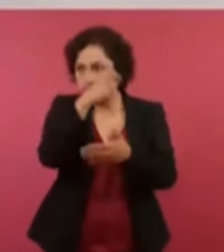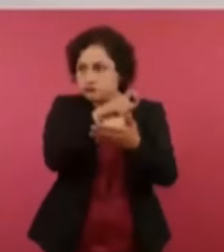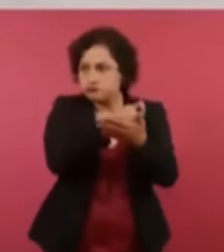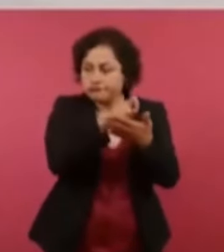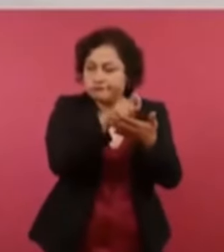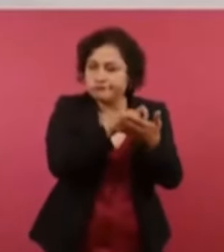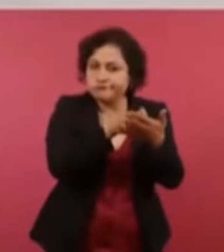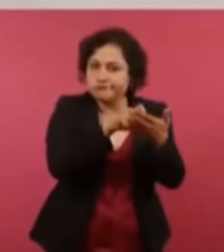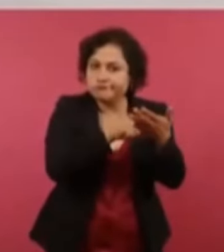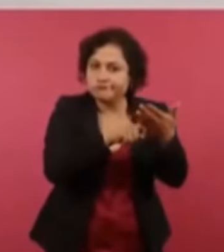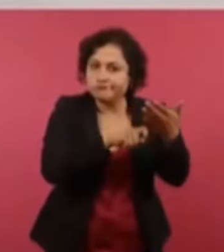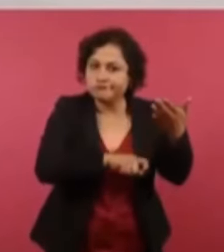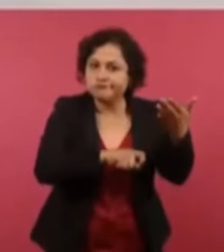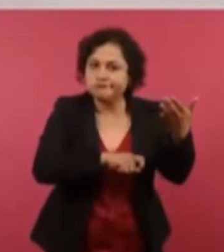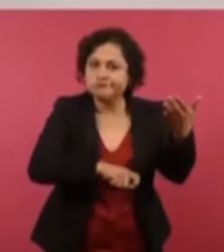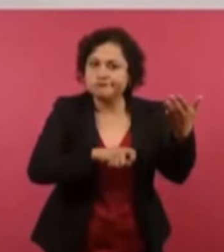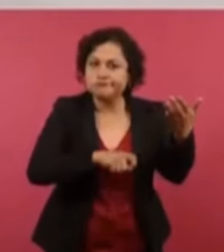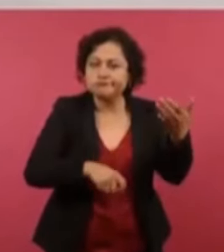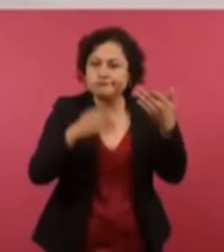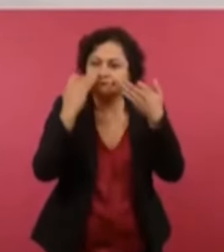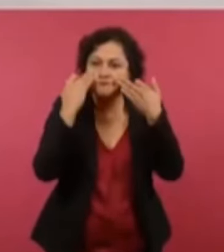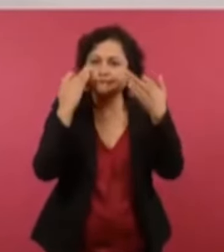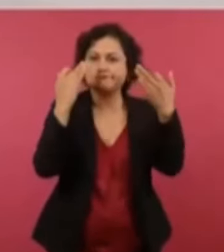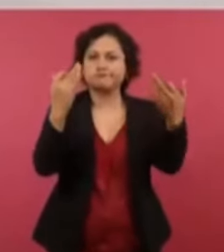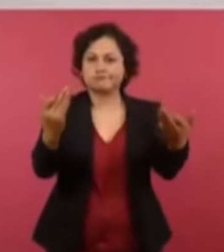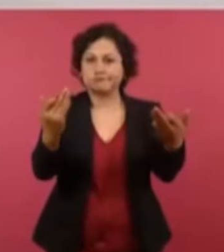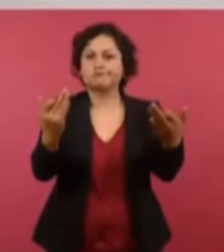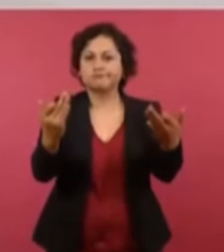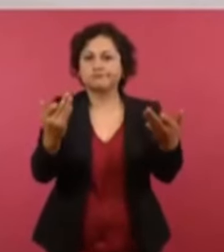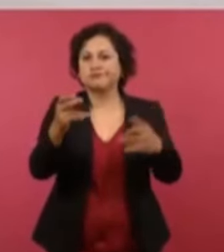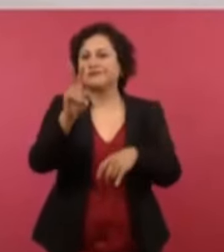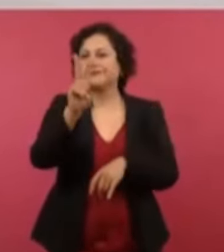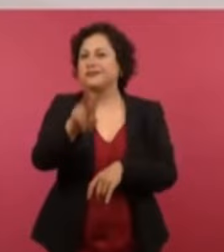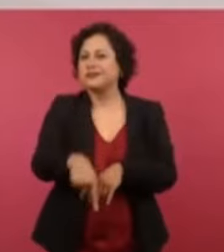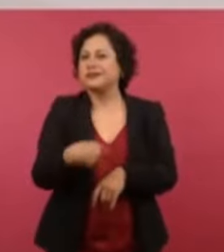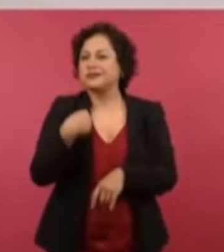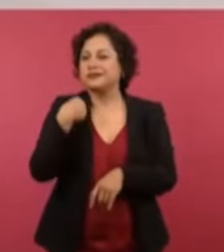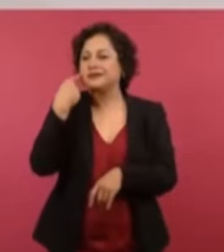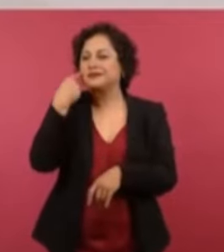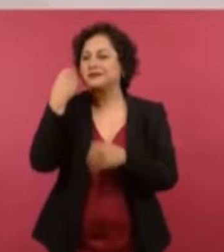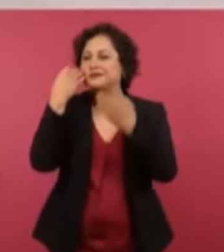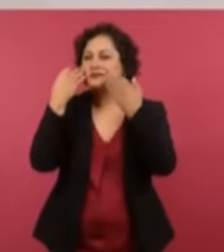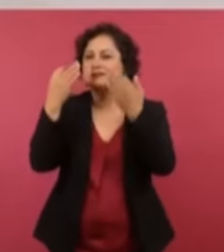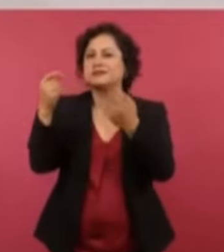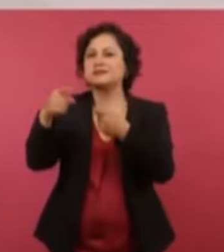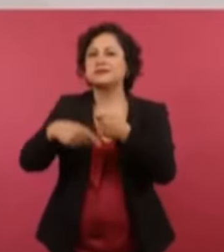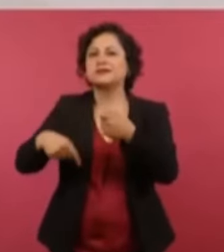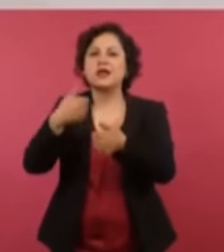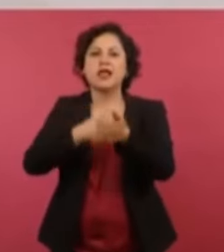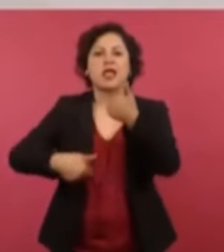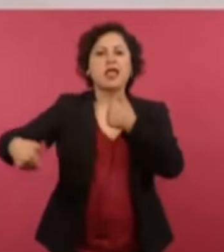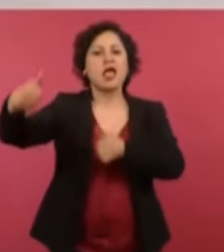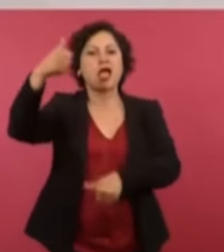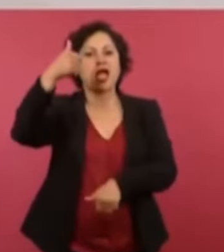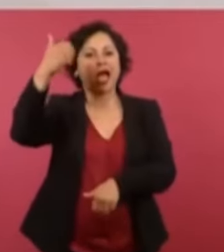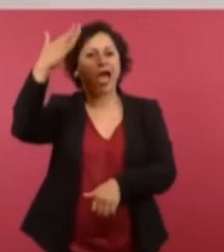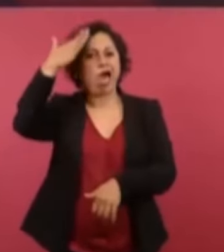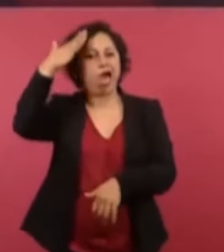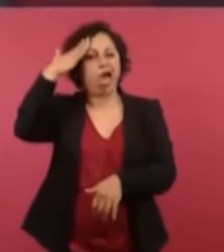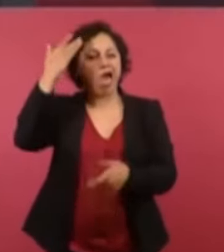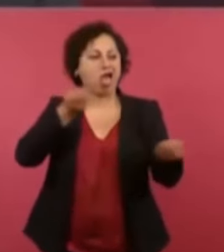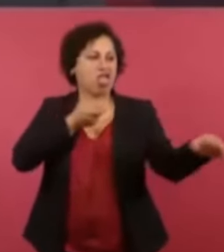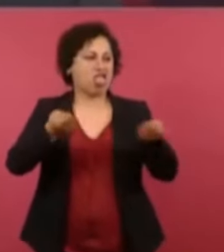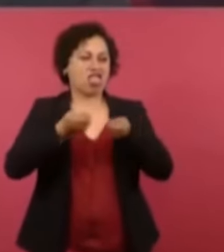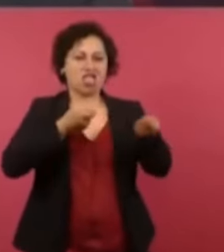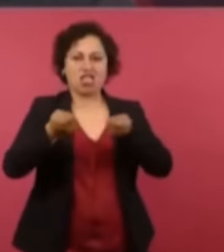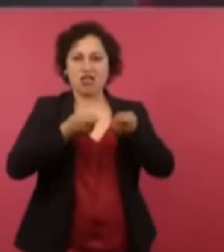predominio de caciques, los conflictos, todavía